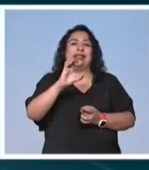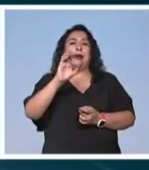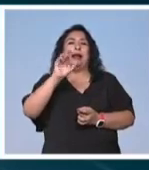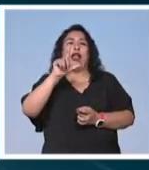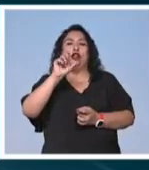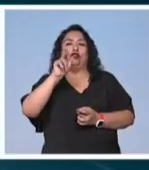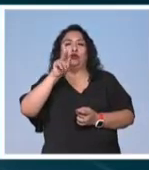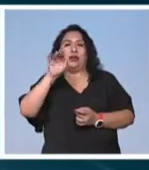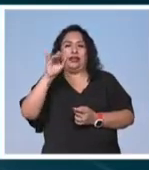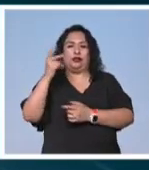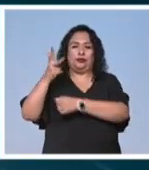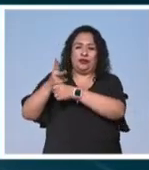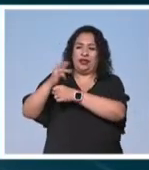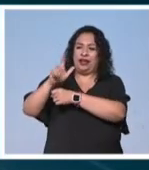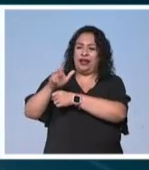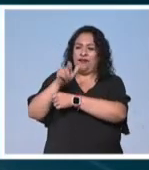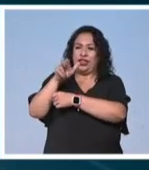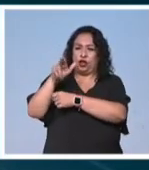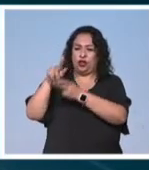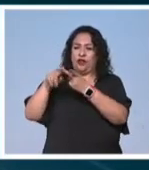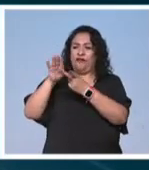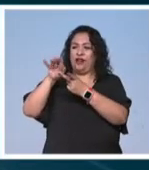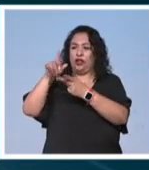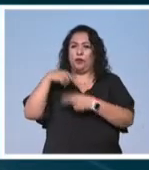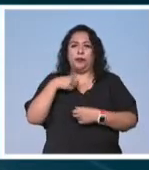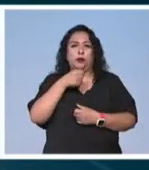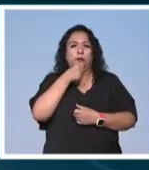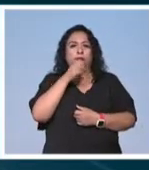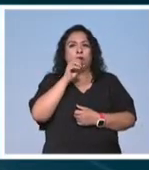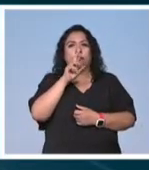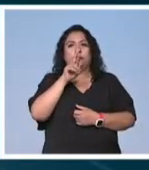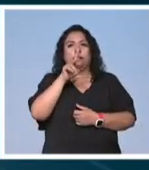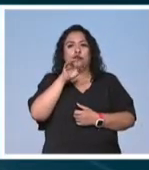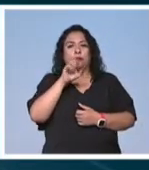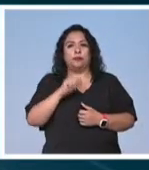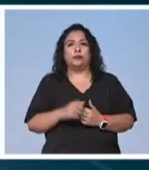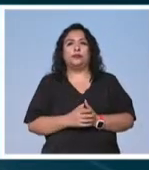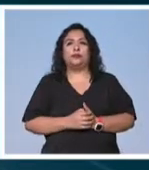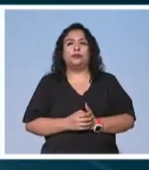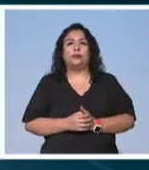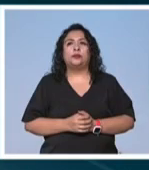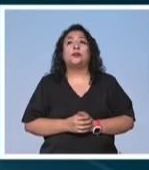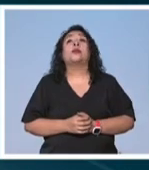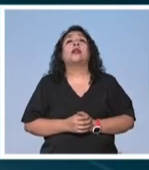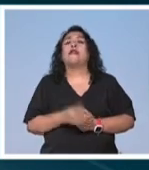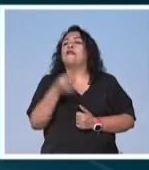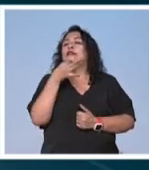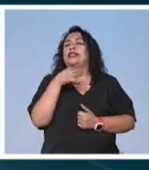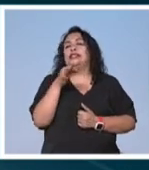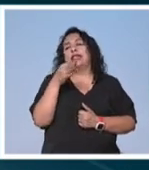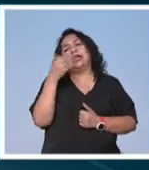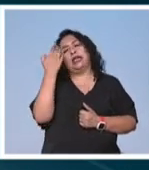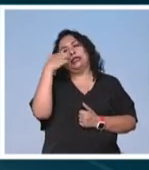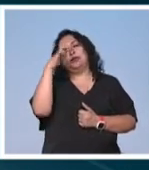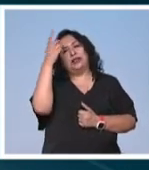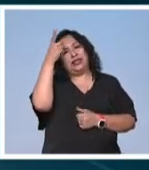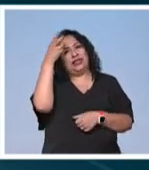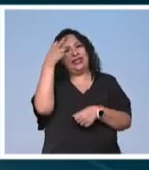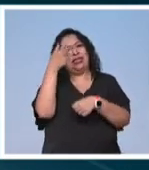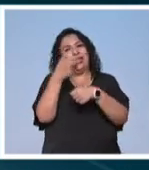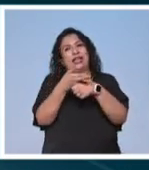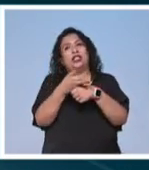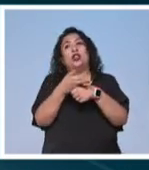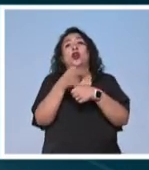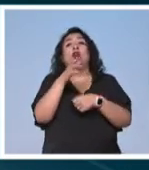Con imágenes de Javier Contreras y Valdomero Ochoa informó Oscar Cortés. Celebra la trayectoria del director